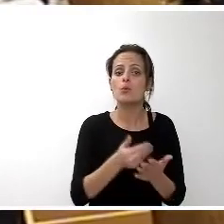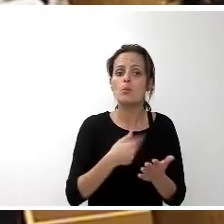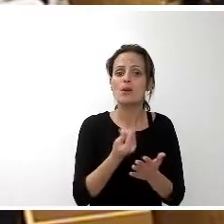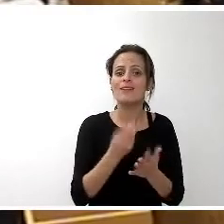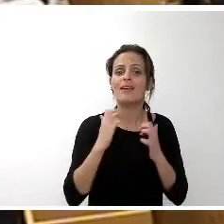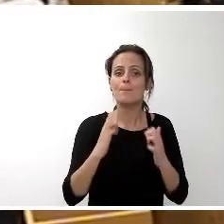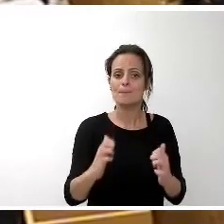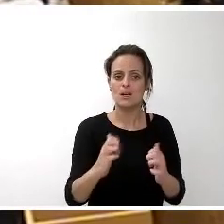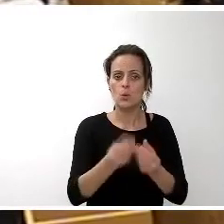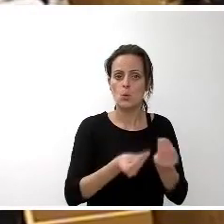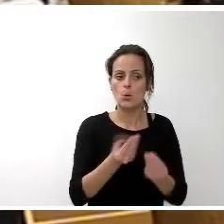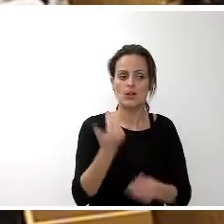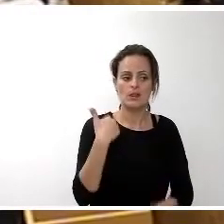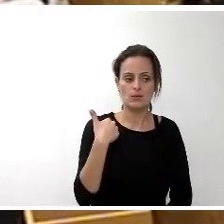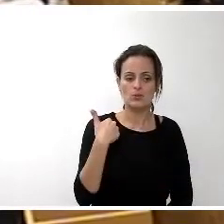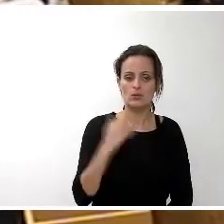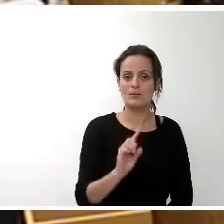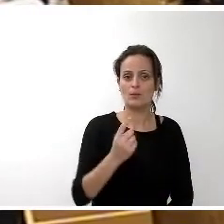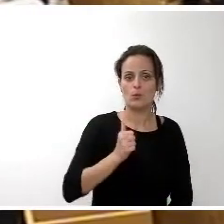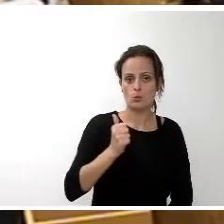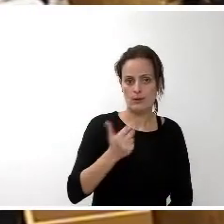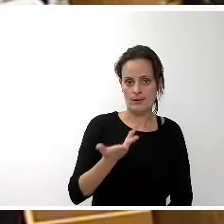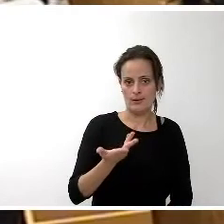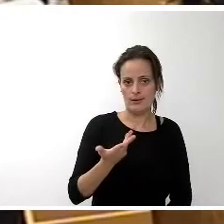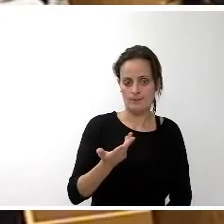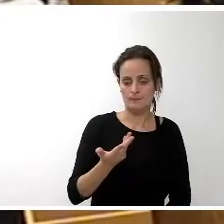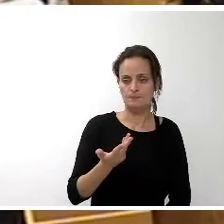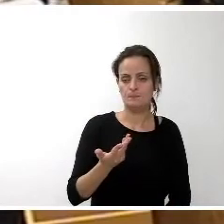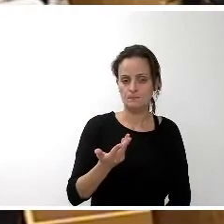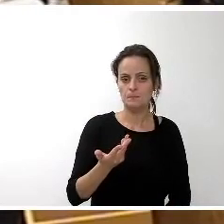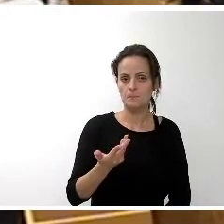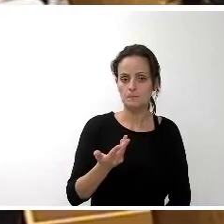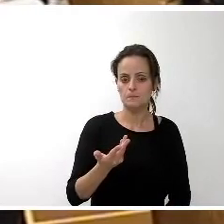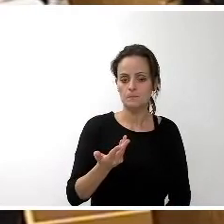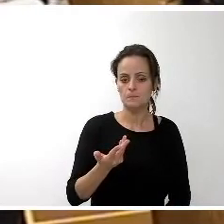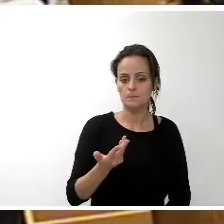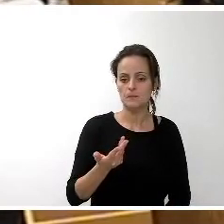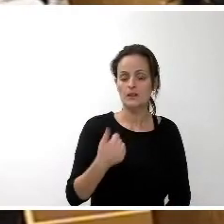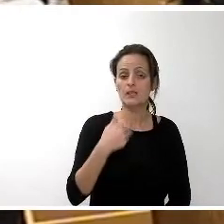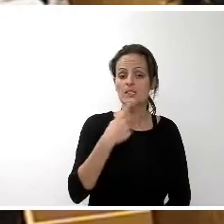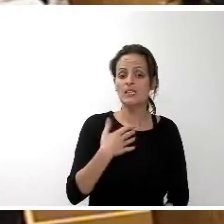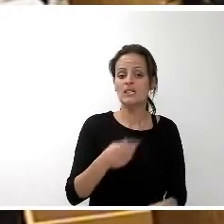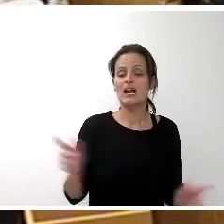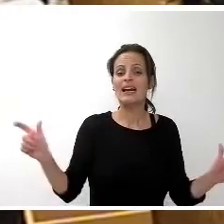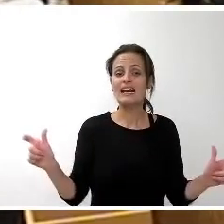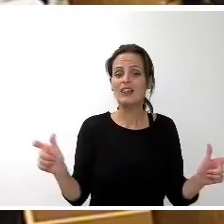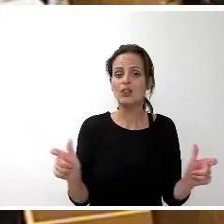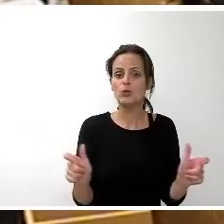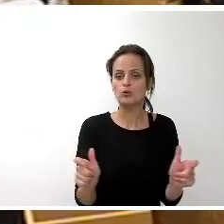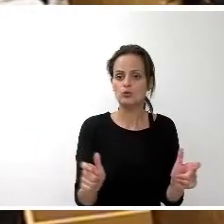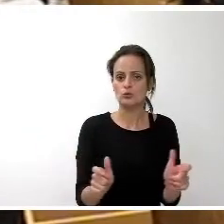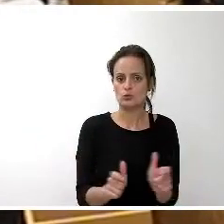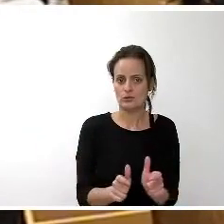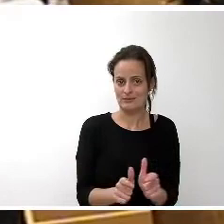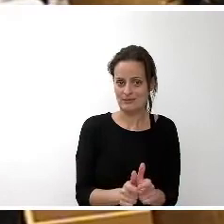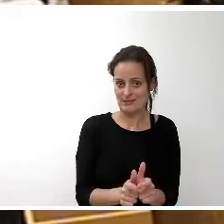cabildo la primera oportunidad que tuvimos de intervenir reiteramos nuestro planteamiento de que se reduzcan las retribuciones de los